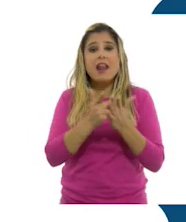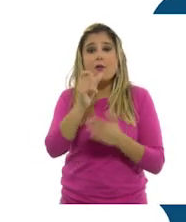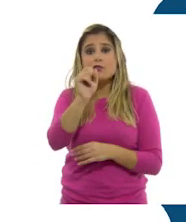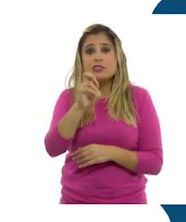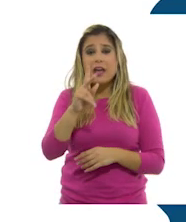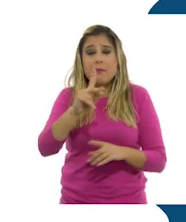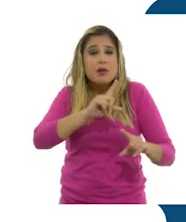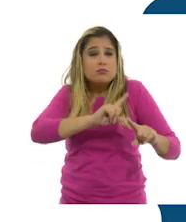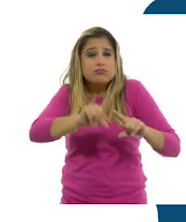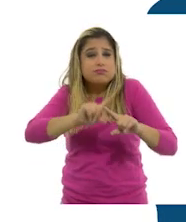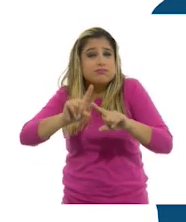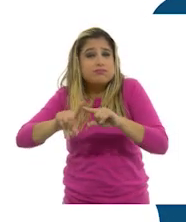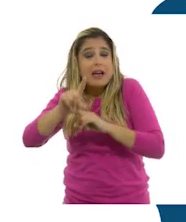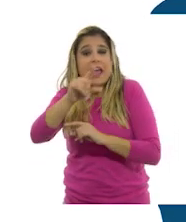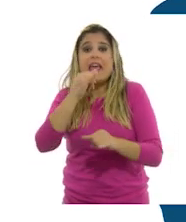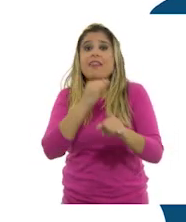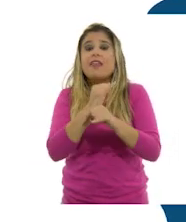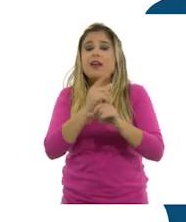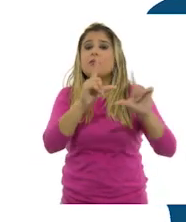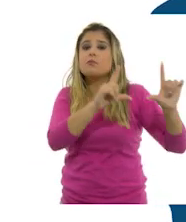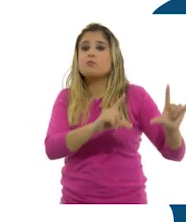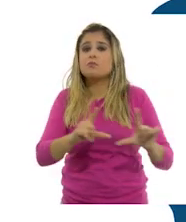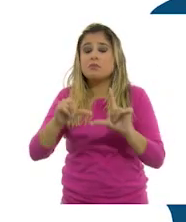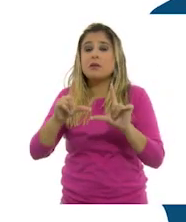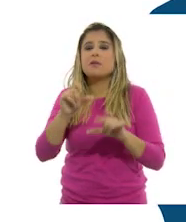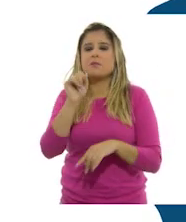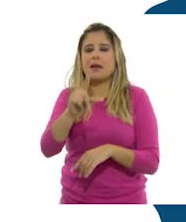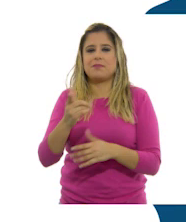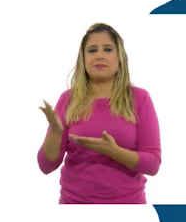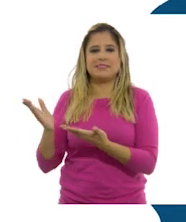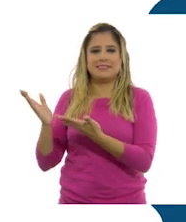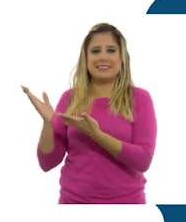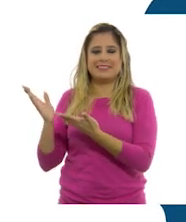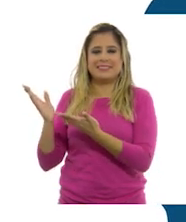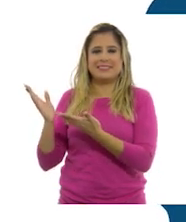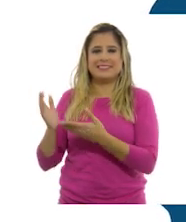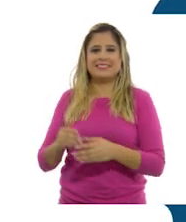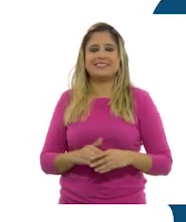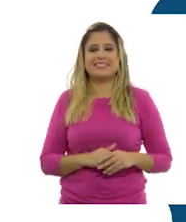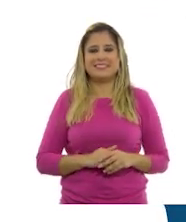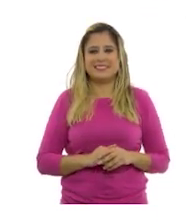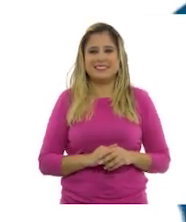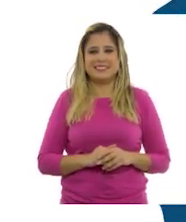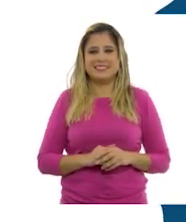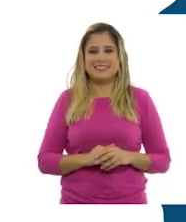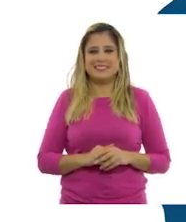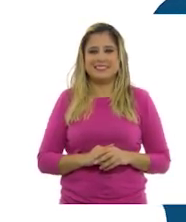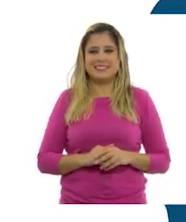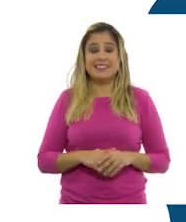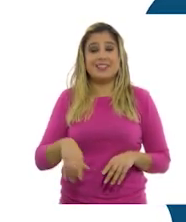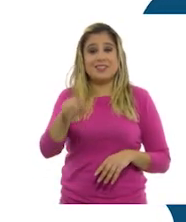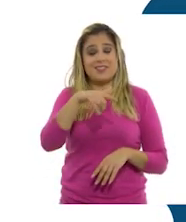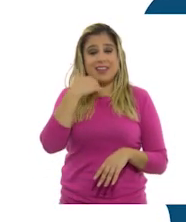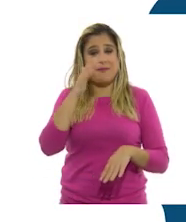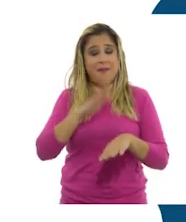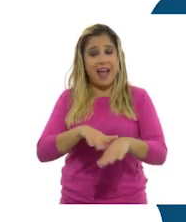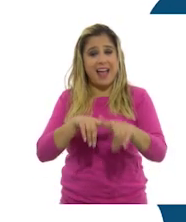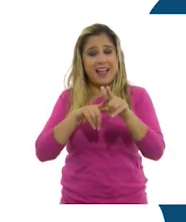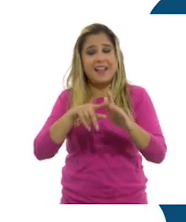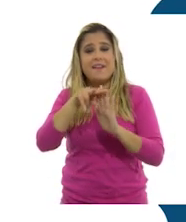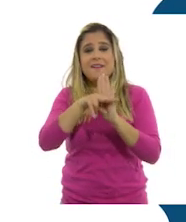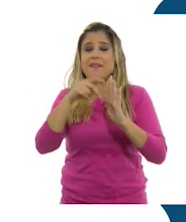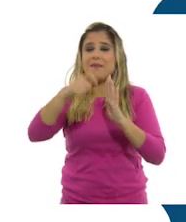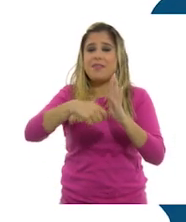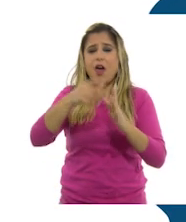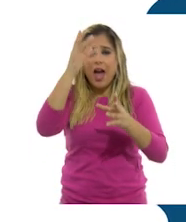libros de texto en la página con aliteg.sep.gov.mx. Si quieres volver a ver los